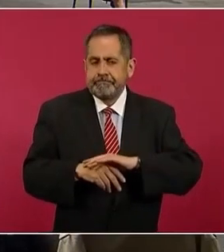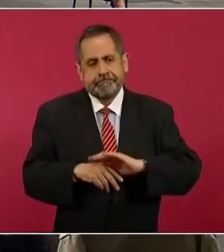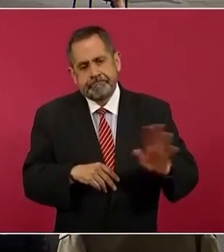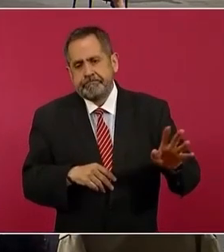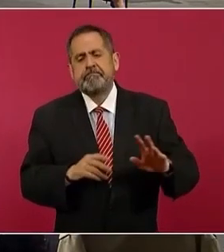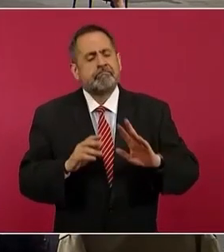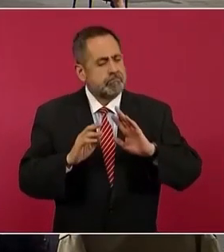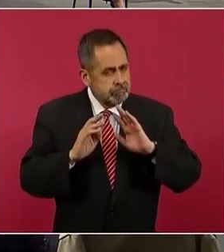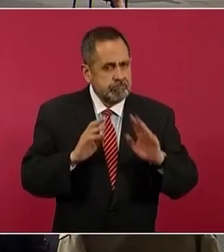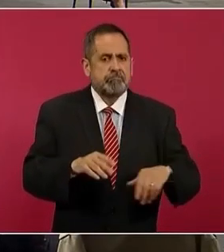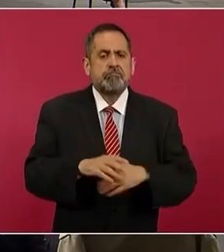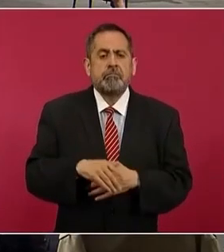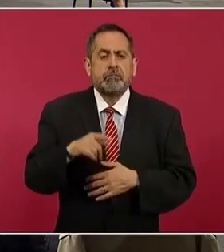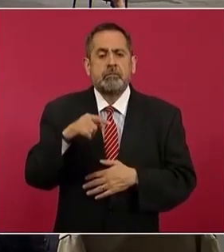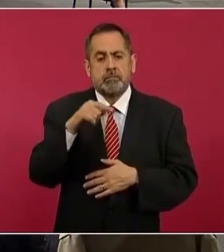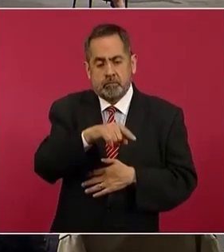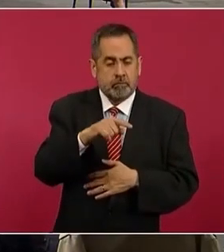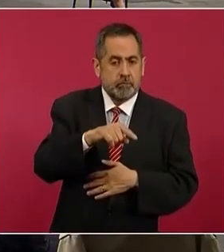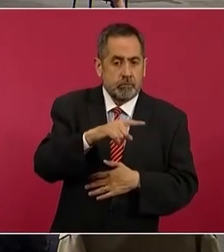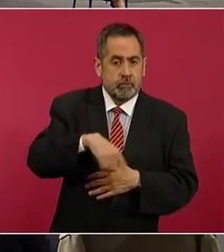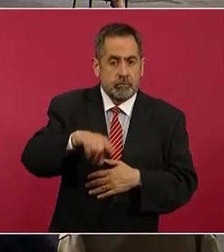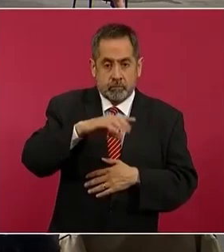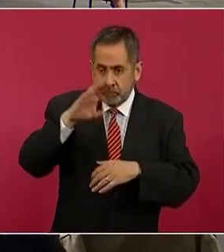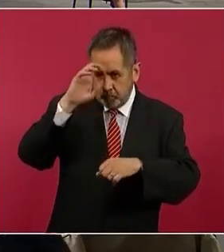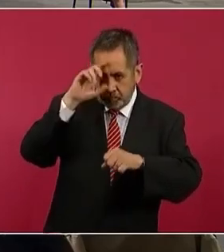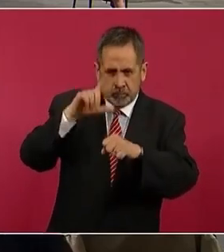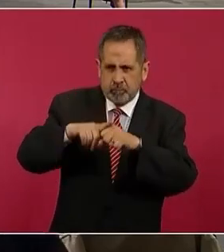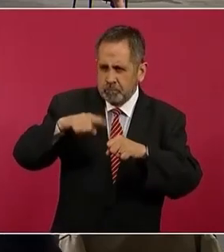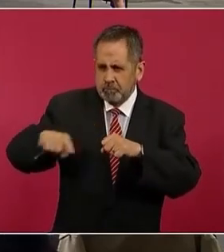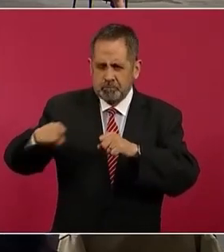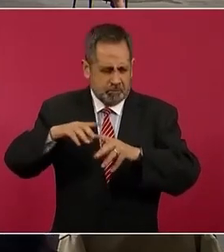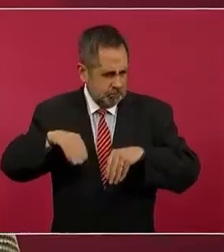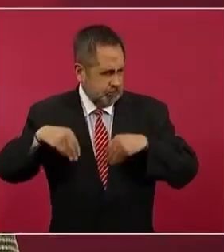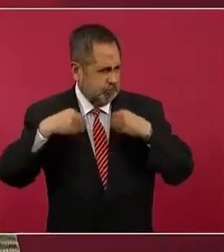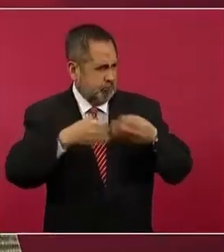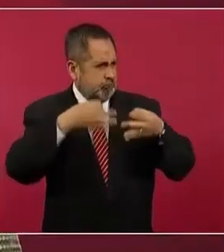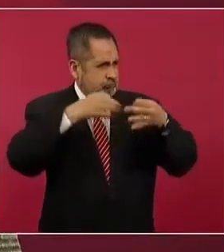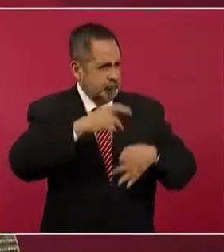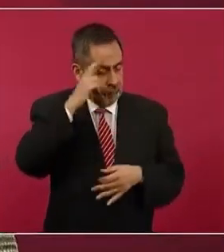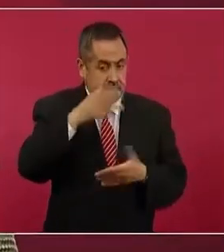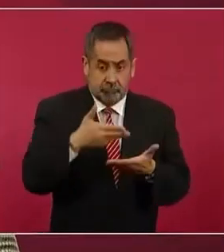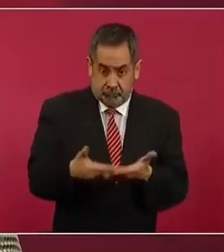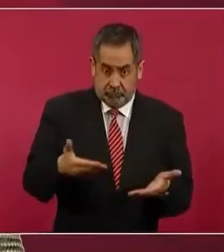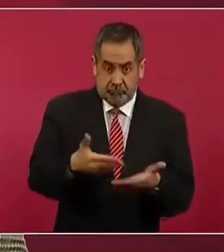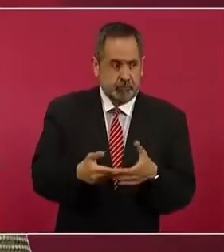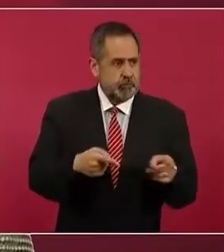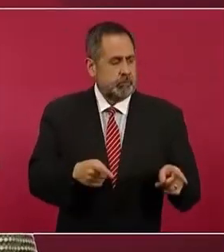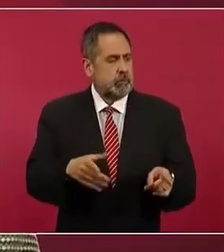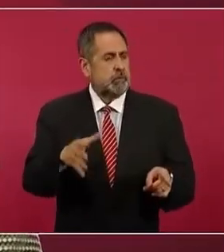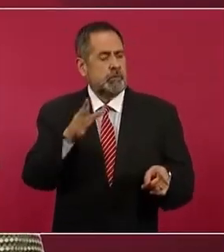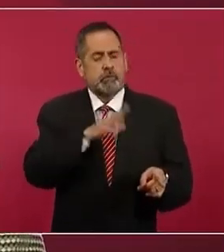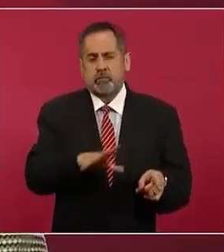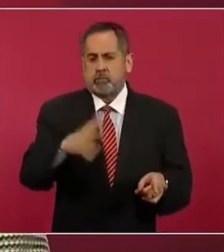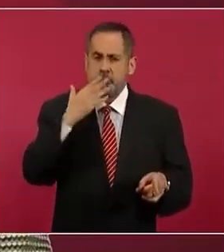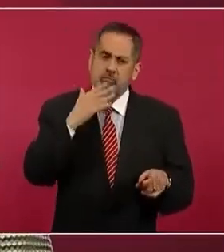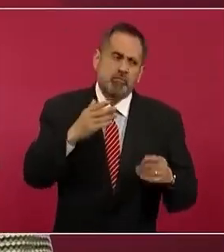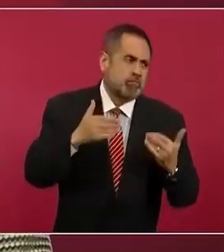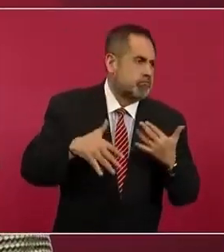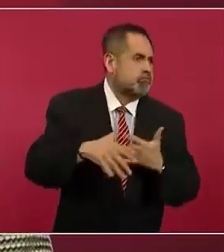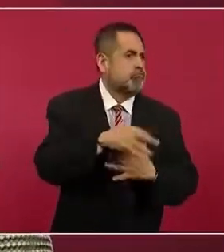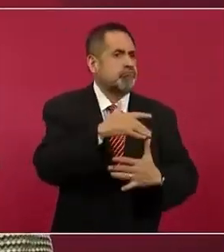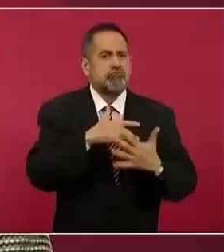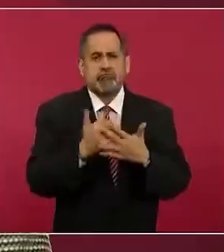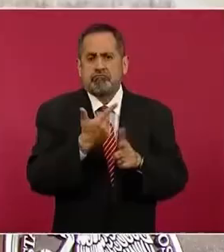de México y el mundo le podían recuperar la dignidad y ahora es un espacio con enorme vitalidad,